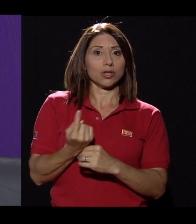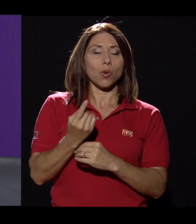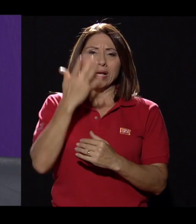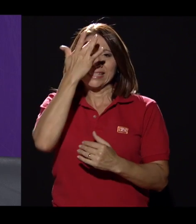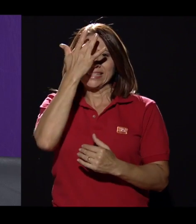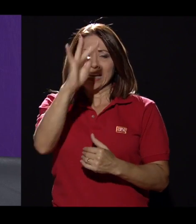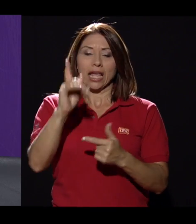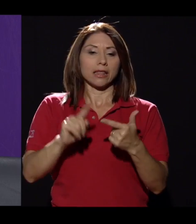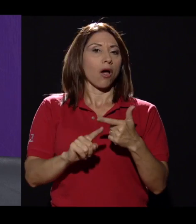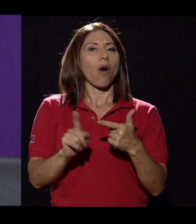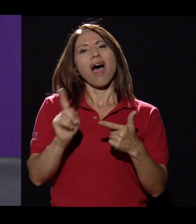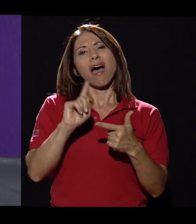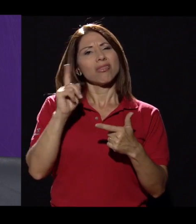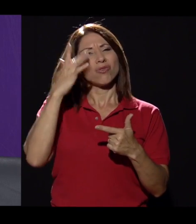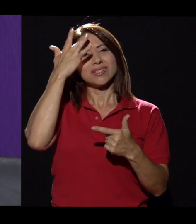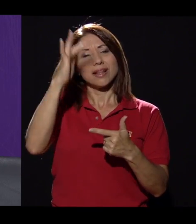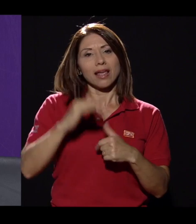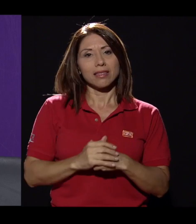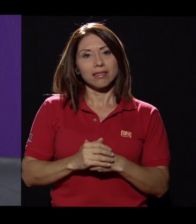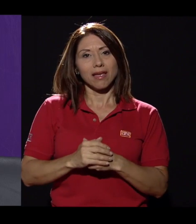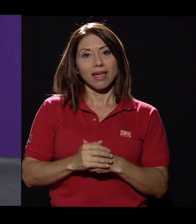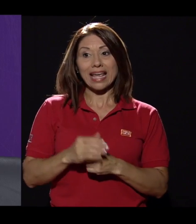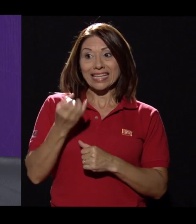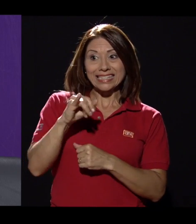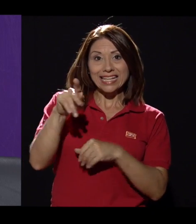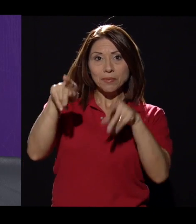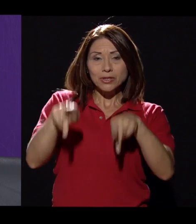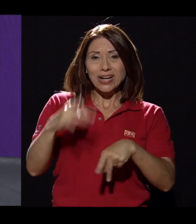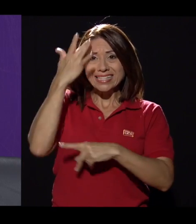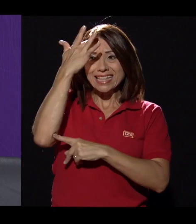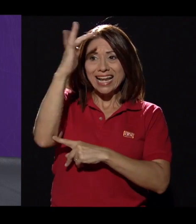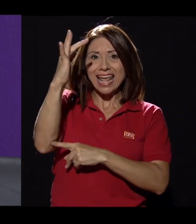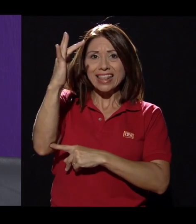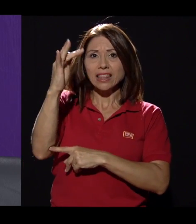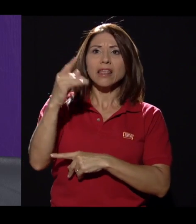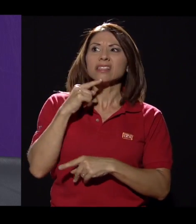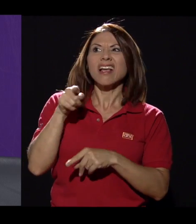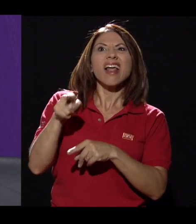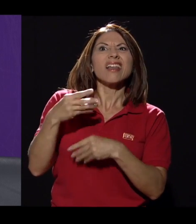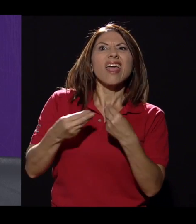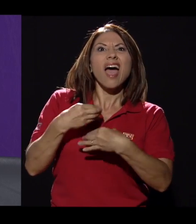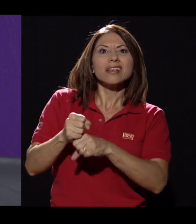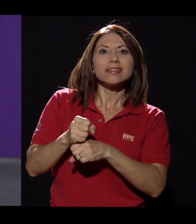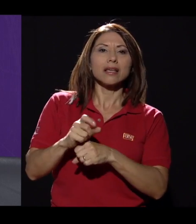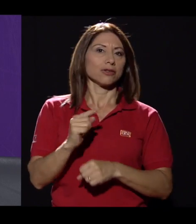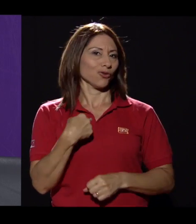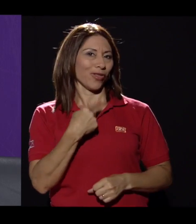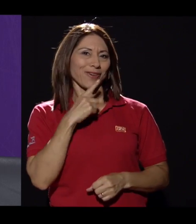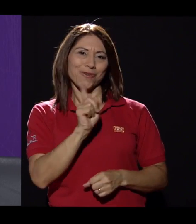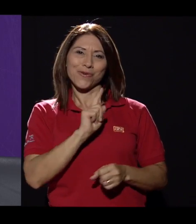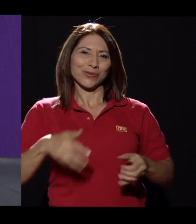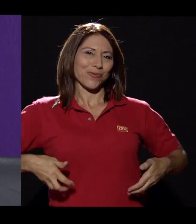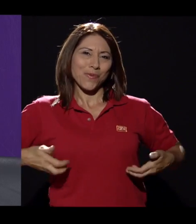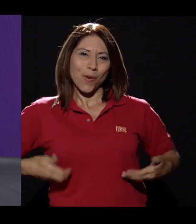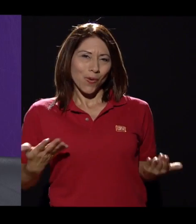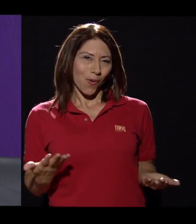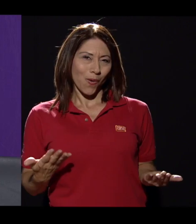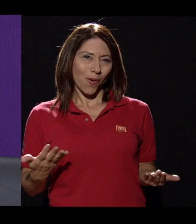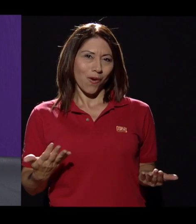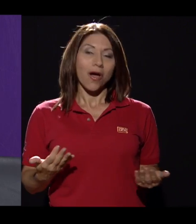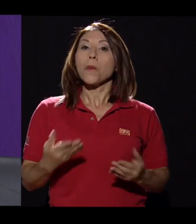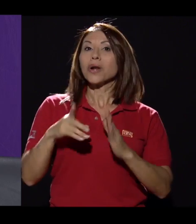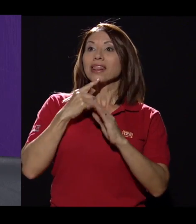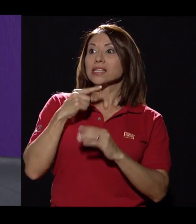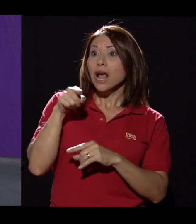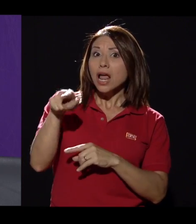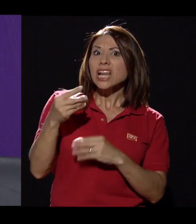Entonces, si es muy inteligente, generalmente le preguntan, ¿y él qué hace? ¿verdad? Entonces, yo siempre digo, no es un mono, ¿verdad? Entonces, ¿por